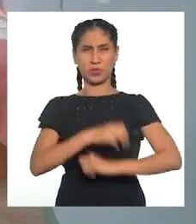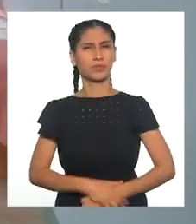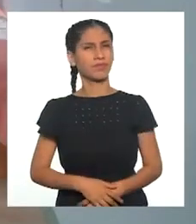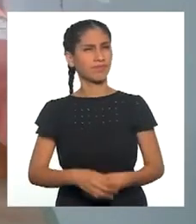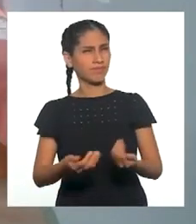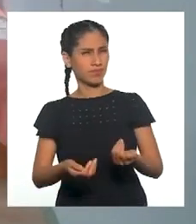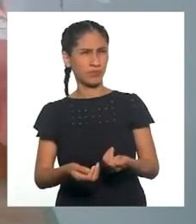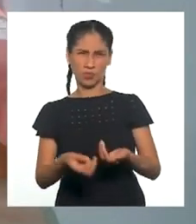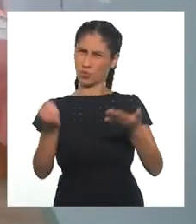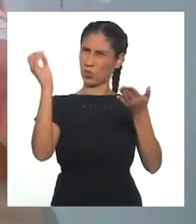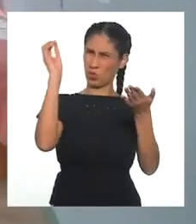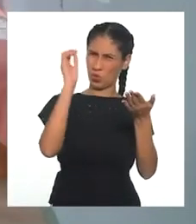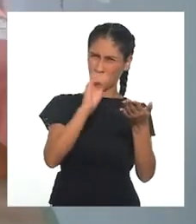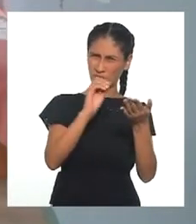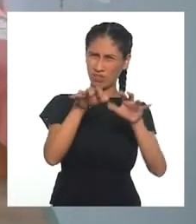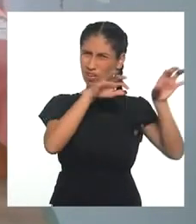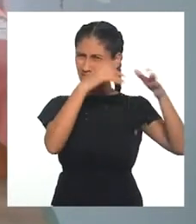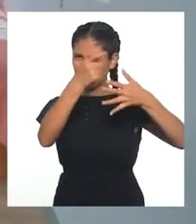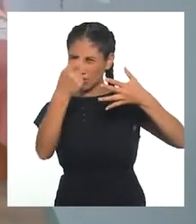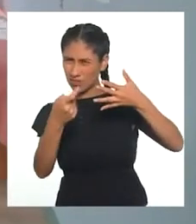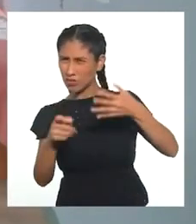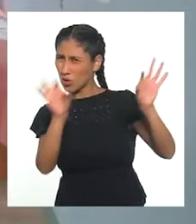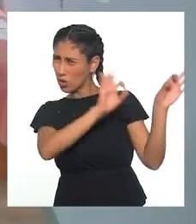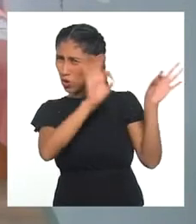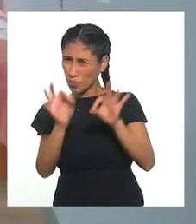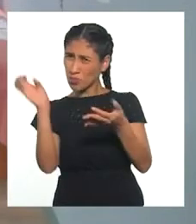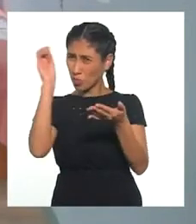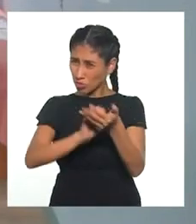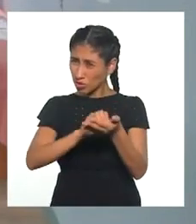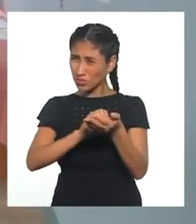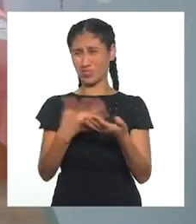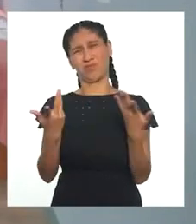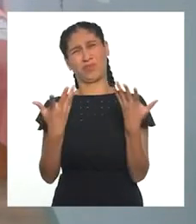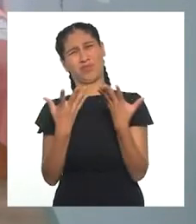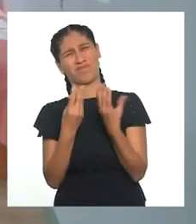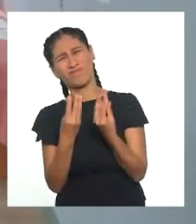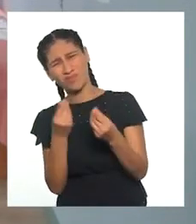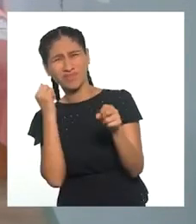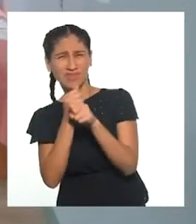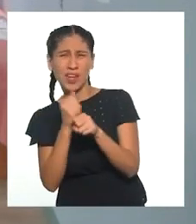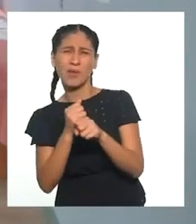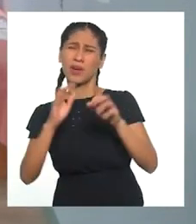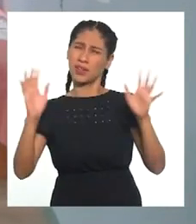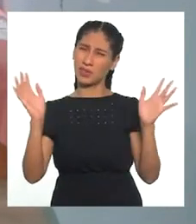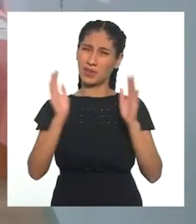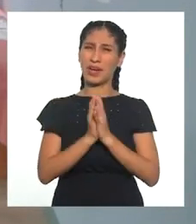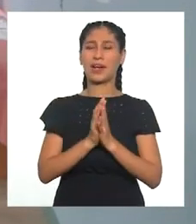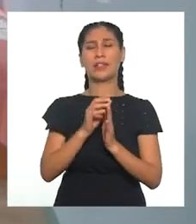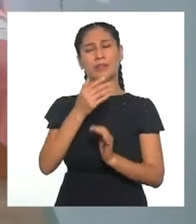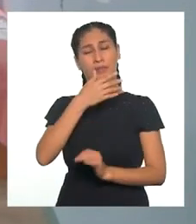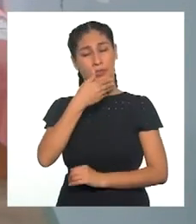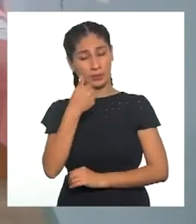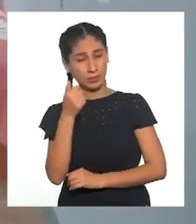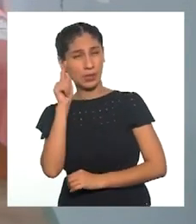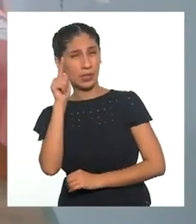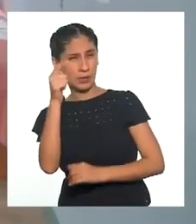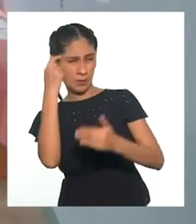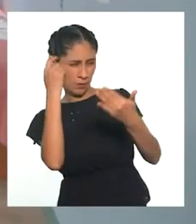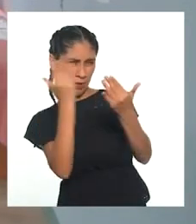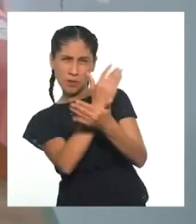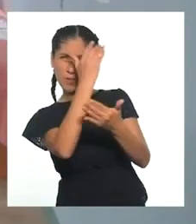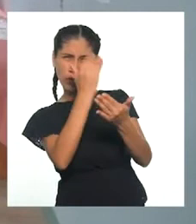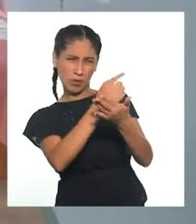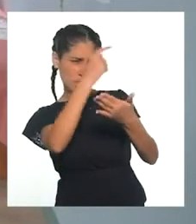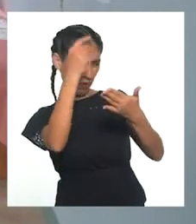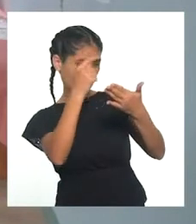¿Repetir el proceso? Pero ya ha sido bastante trabajo, Gugliana. Encontrar una solución a un problema no es un asunto fácil,